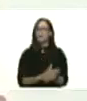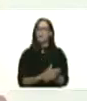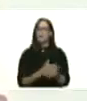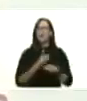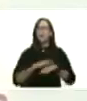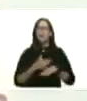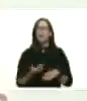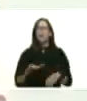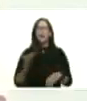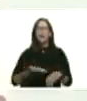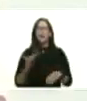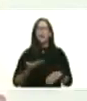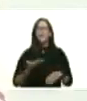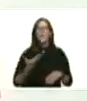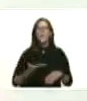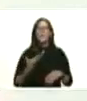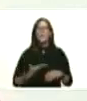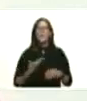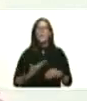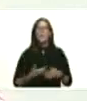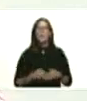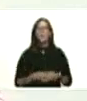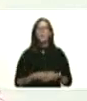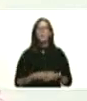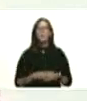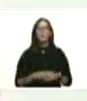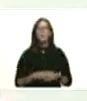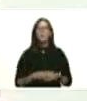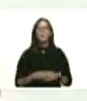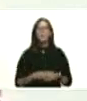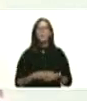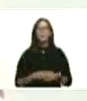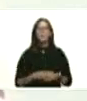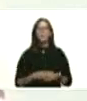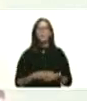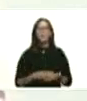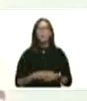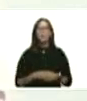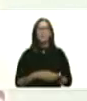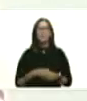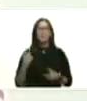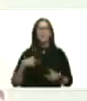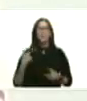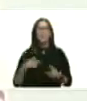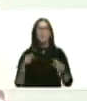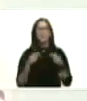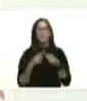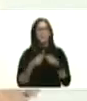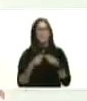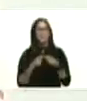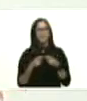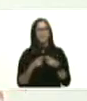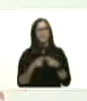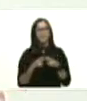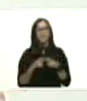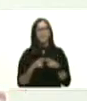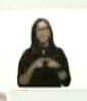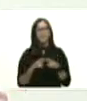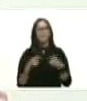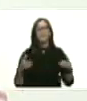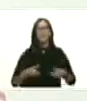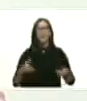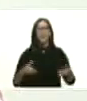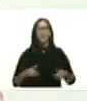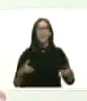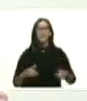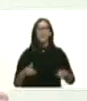importante es salvar vidas y nosotros tenemos que estar preparados tenemos la maquinaria allí haciendo el esfuerzo entre todos